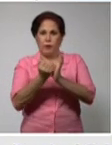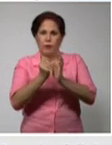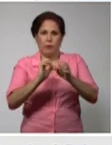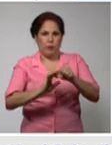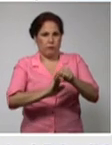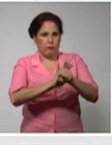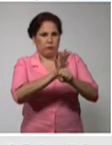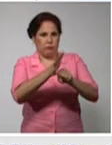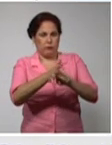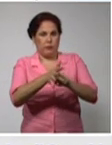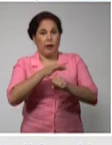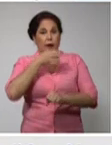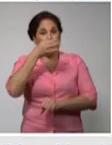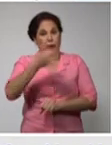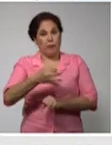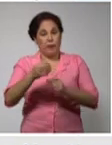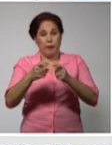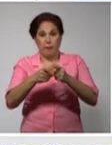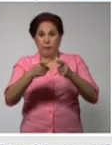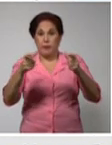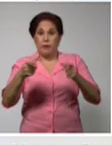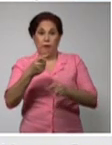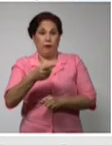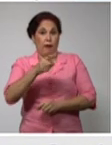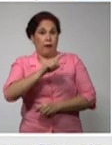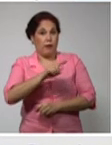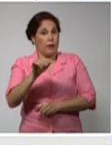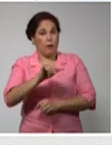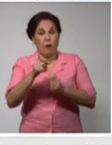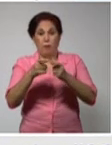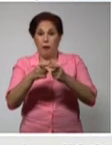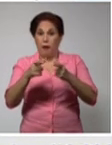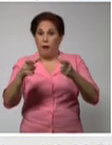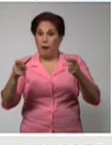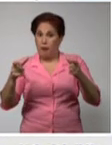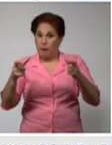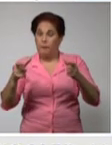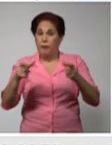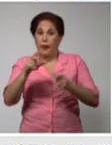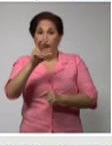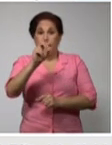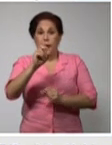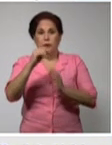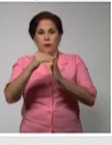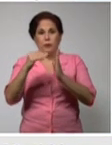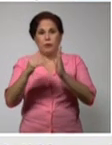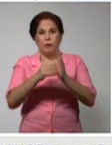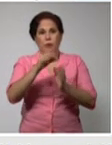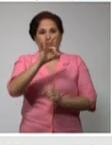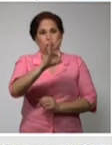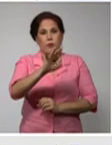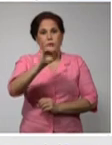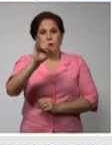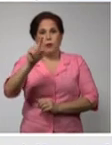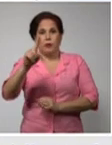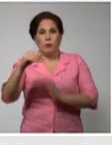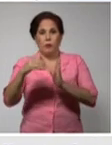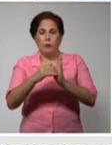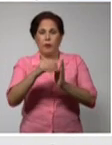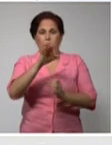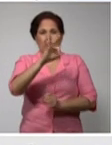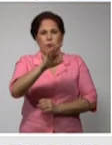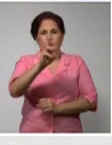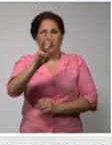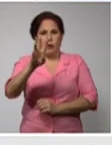hablando de un número de activos ayer también muy elevado 20 millones 861 mil 834